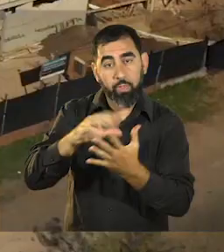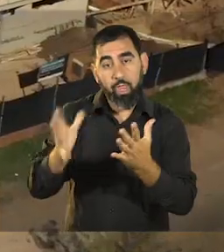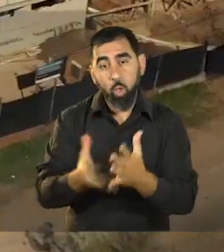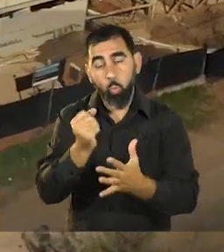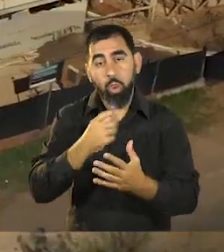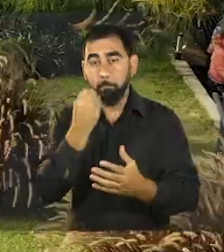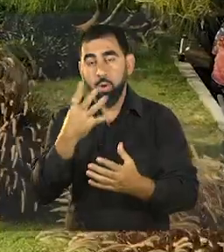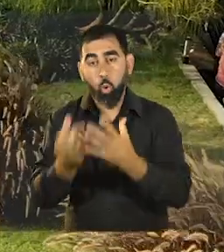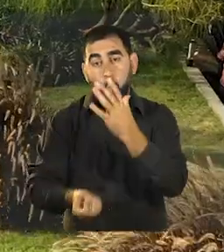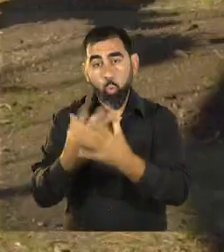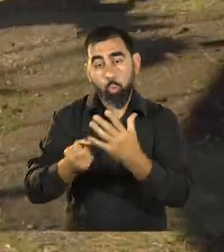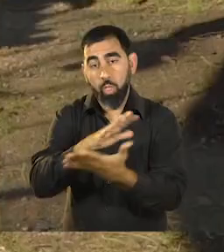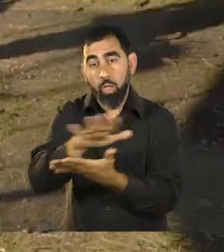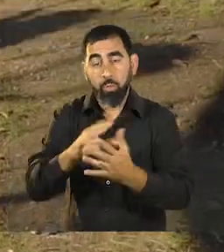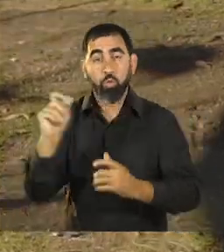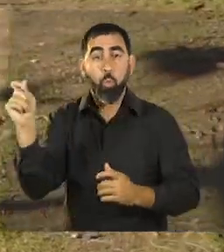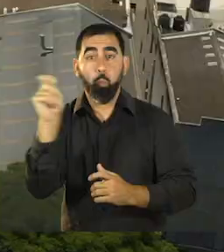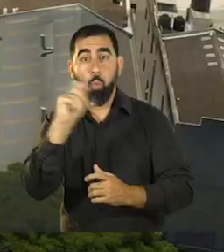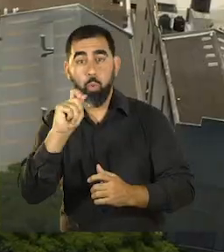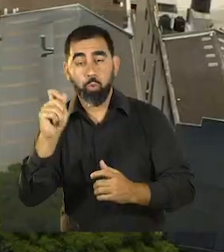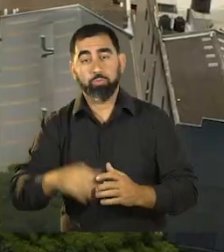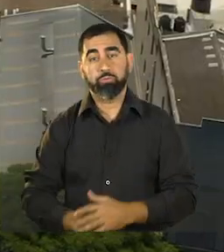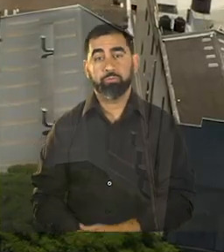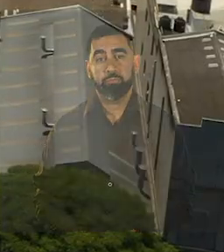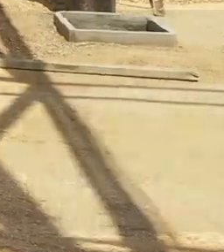recuperando y creando nuevos espacios públicos.